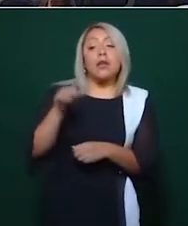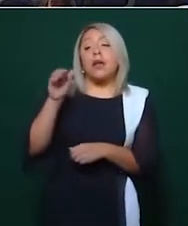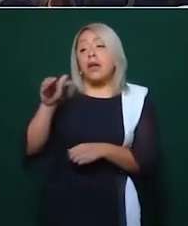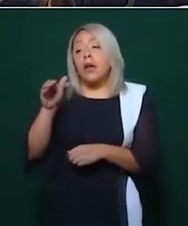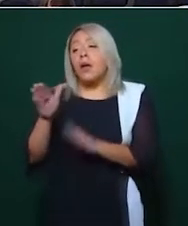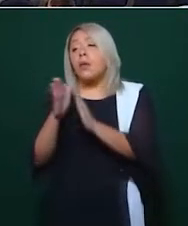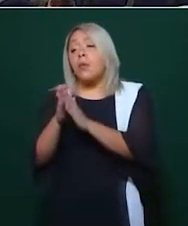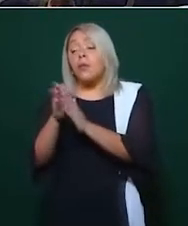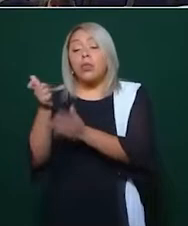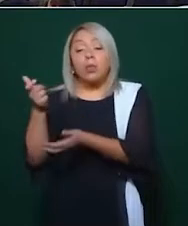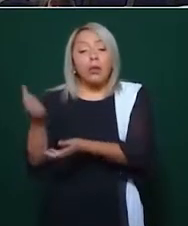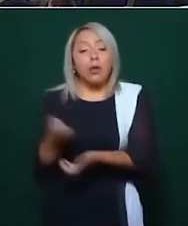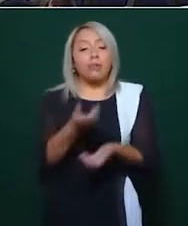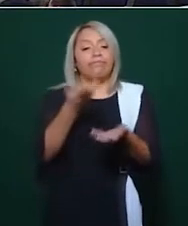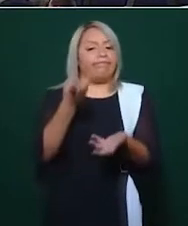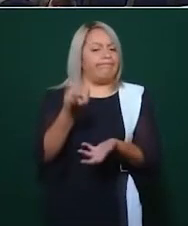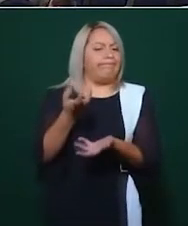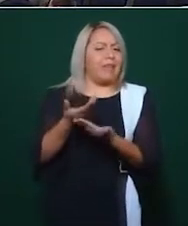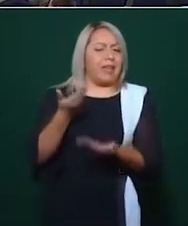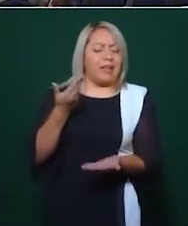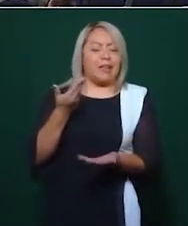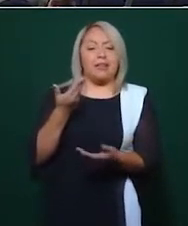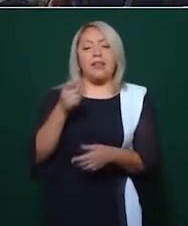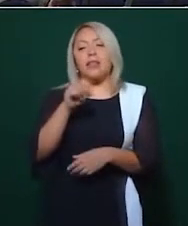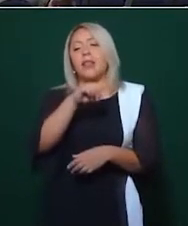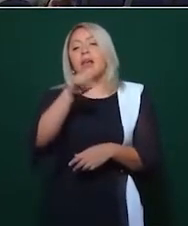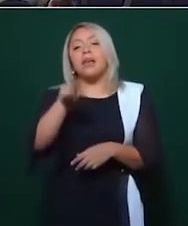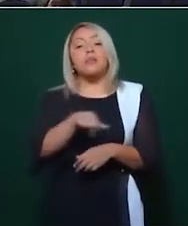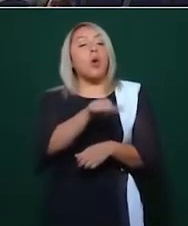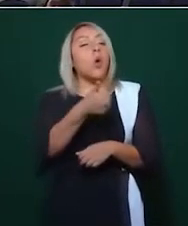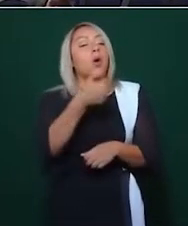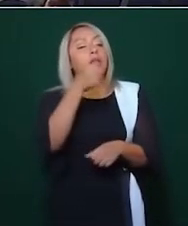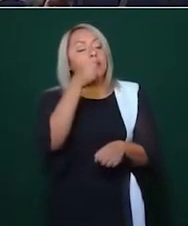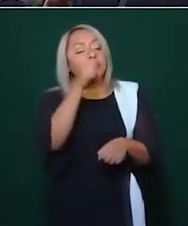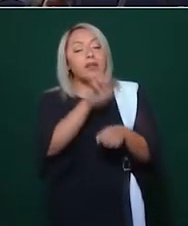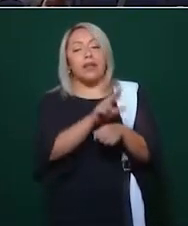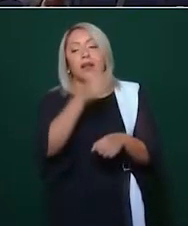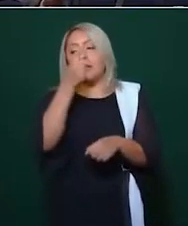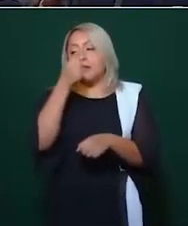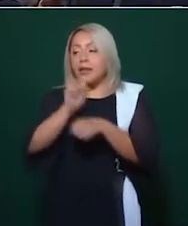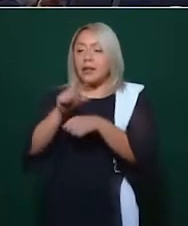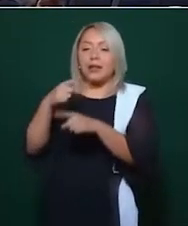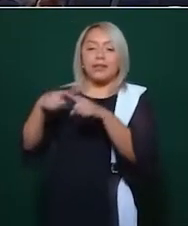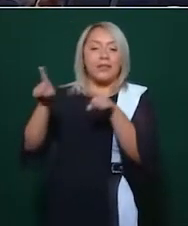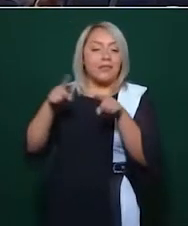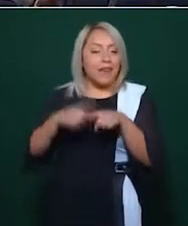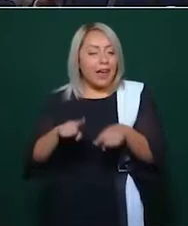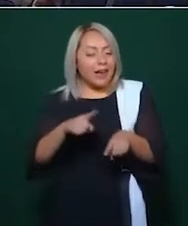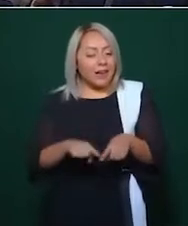del acuerdo, luego la de obra pública y luego ya de plano ellos